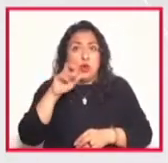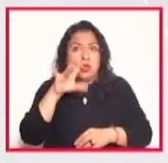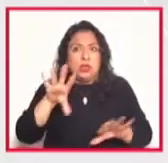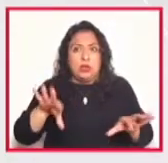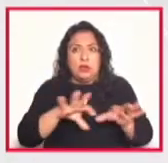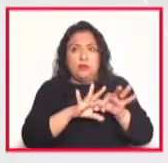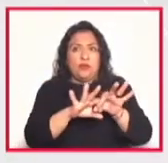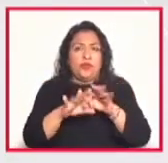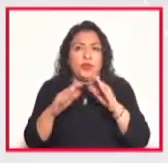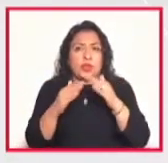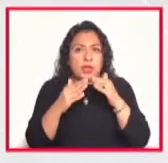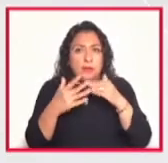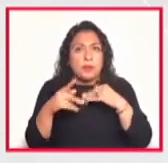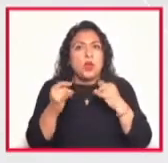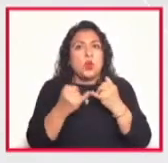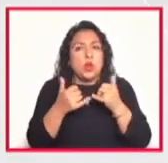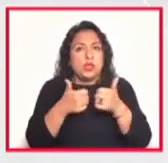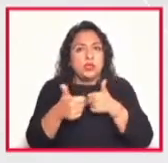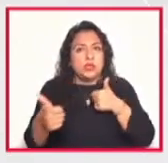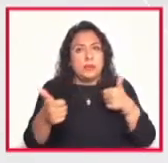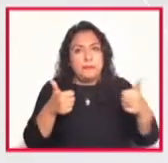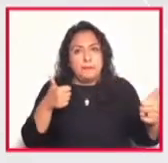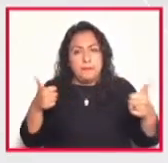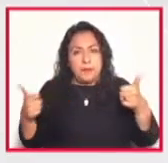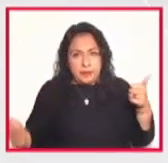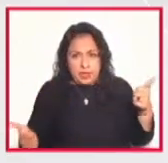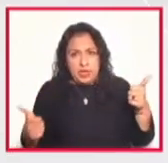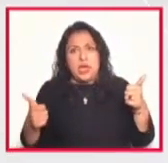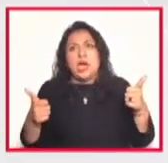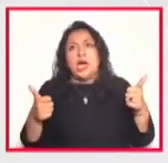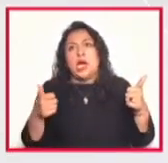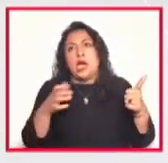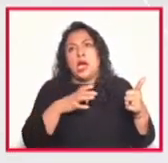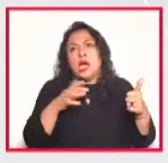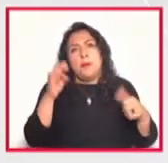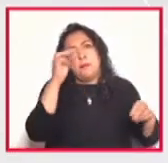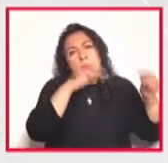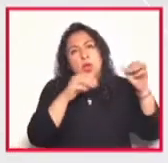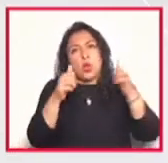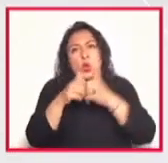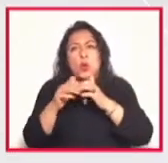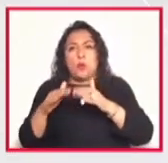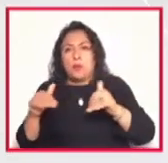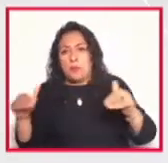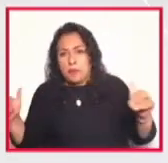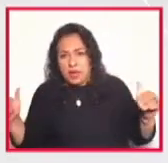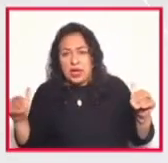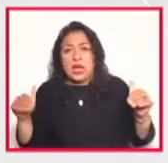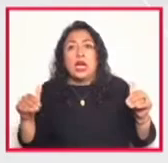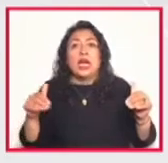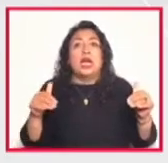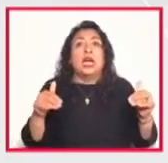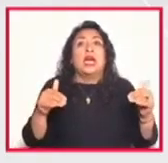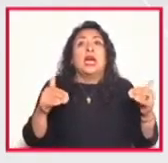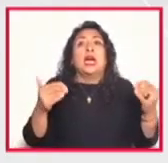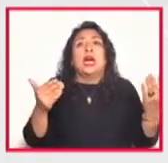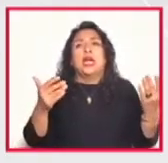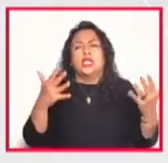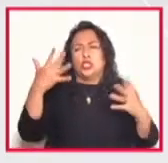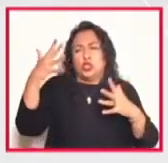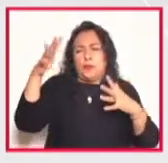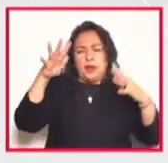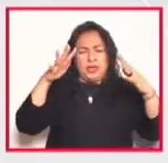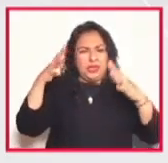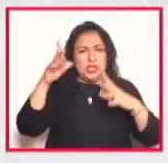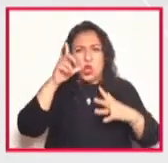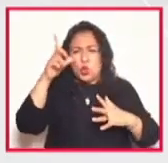casa pero al mismo tiempo divide también la parte de la sierra con el mar el juego de sombras que hace